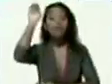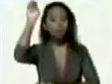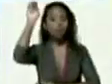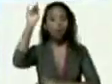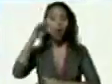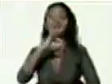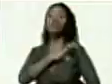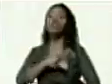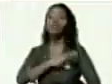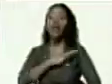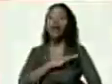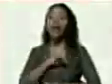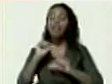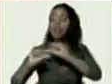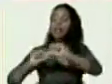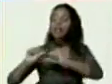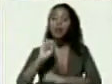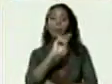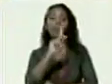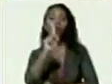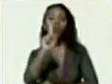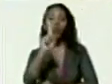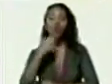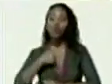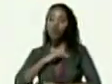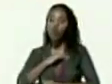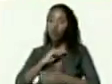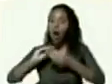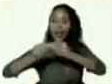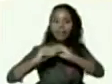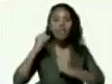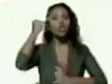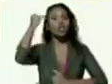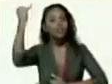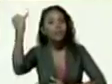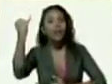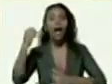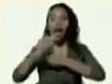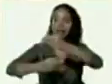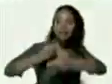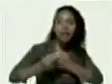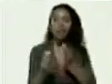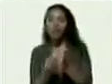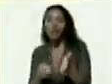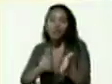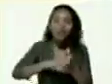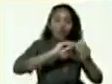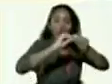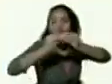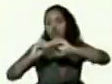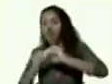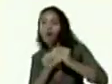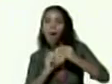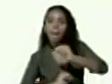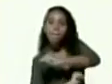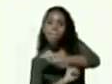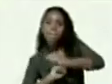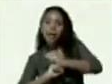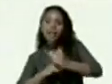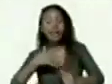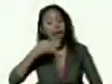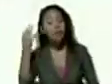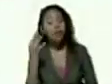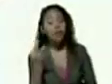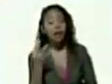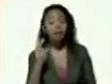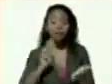socialismo del siglo XXI que estamos creando inventando haciendo y rehaciendo en base a la realidad y